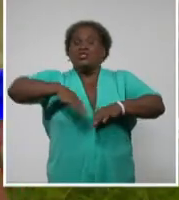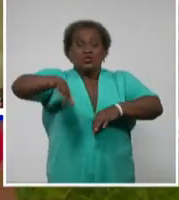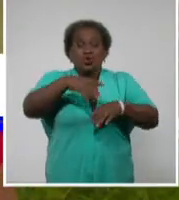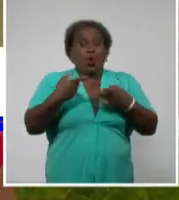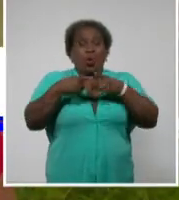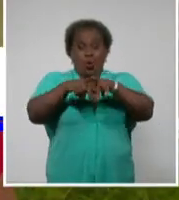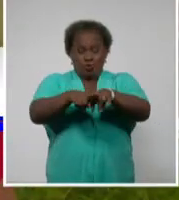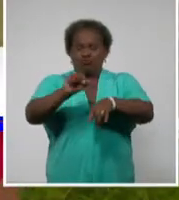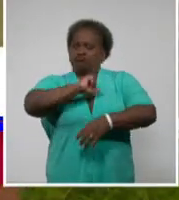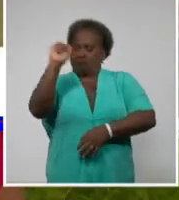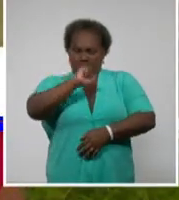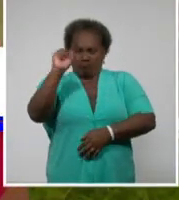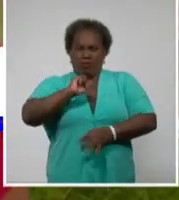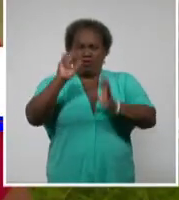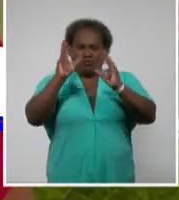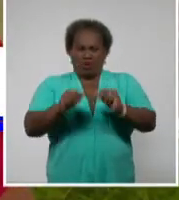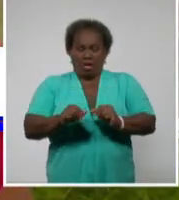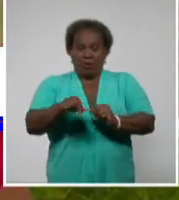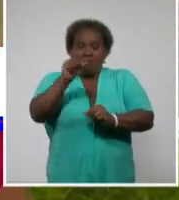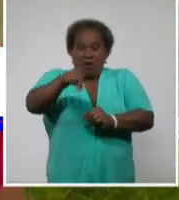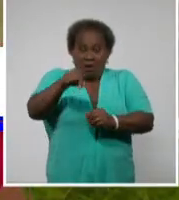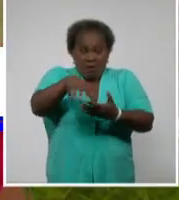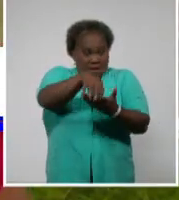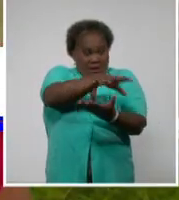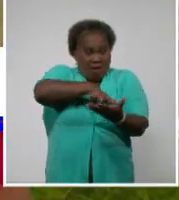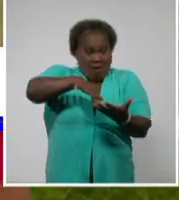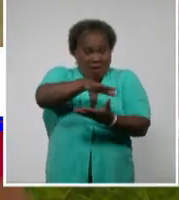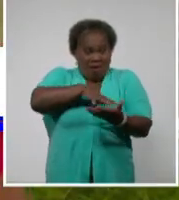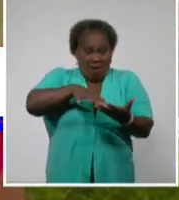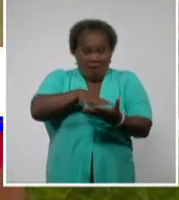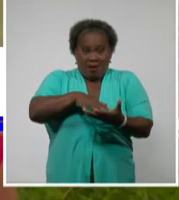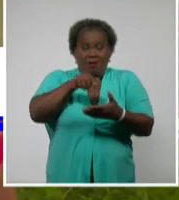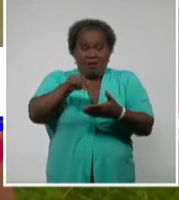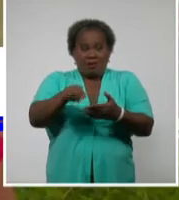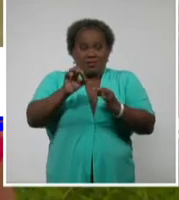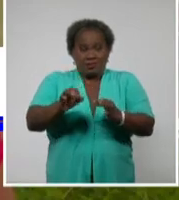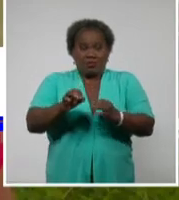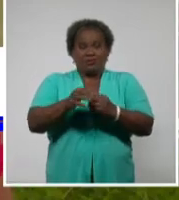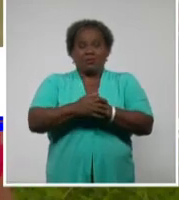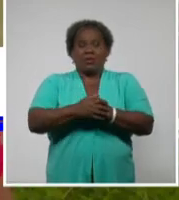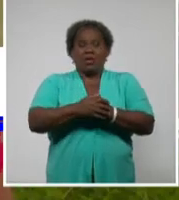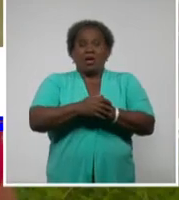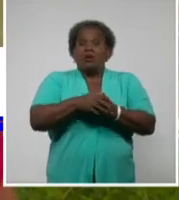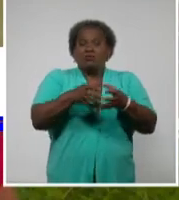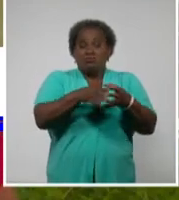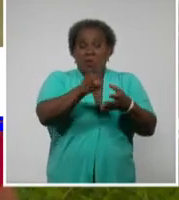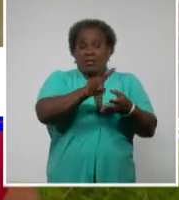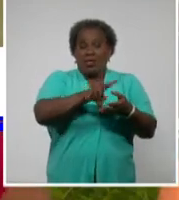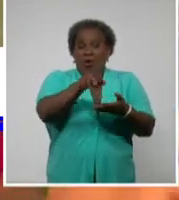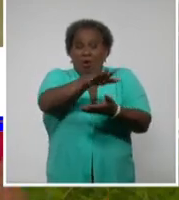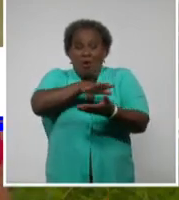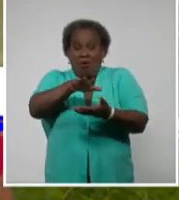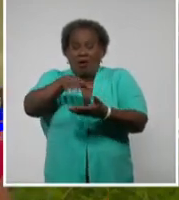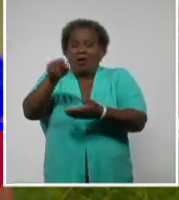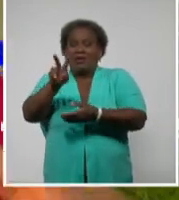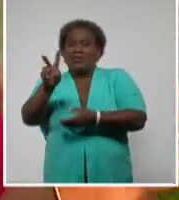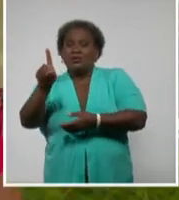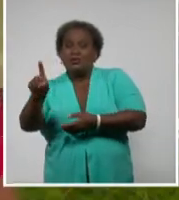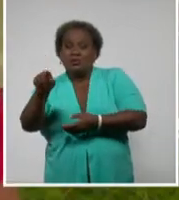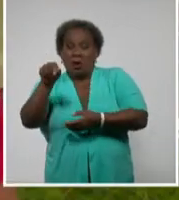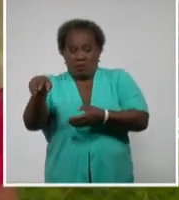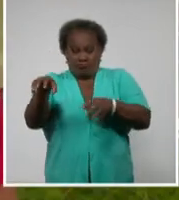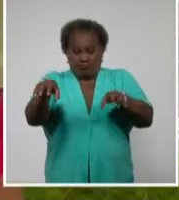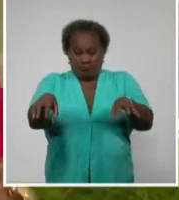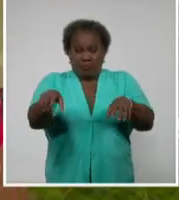cualquier trabajo y eso fue lo que ocurrió aquí en nuestra circuncisión 22, en nuestra circuncisión 21 y eso es que ha estado pasando,